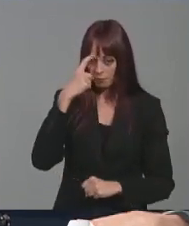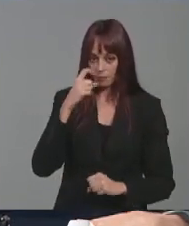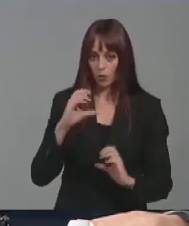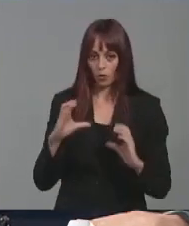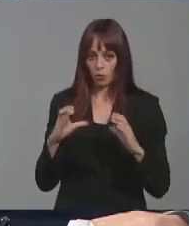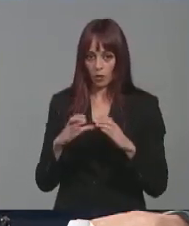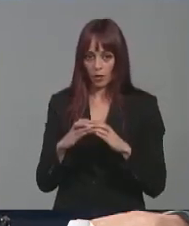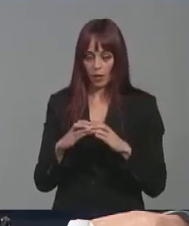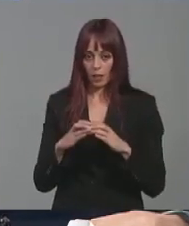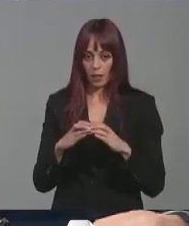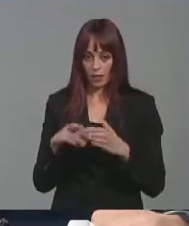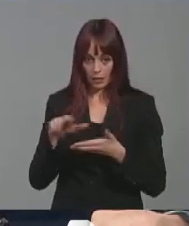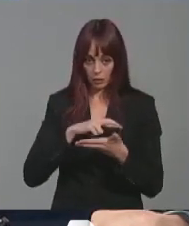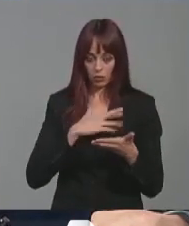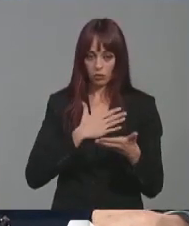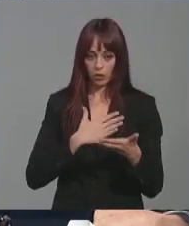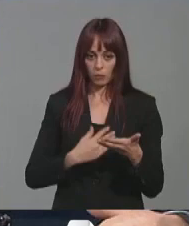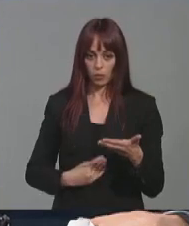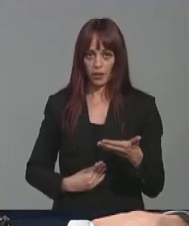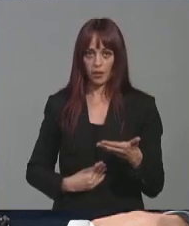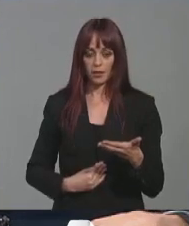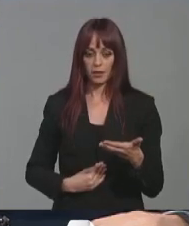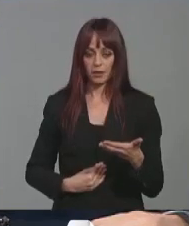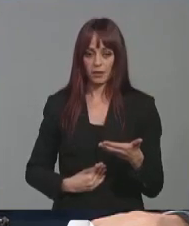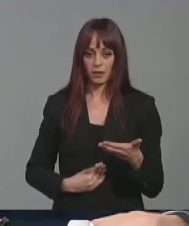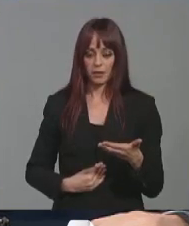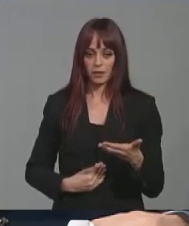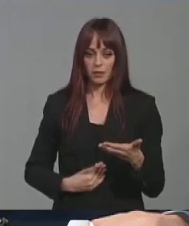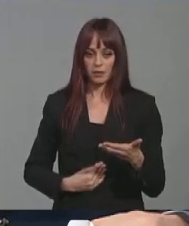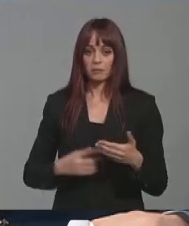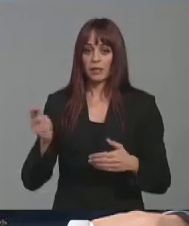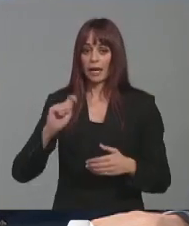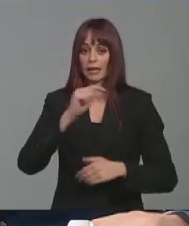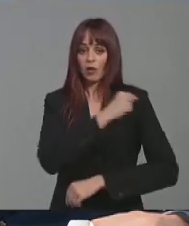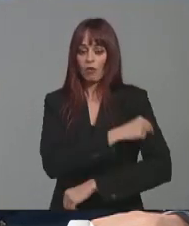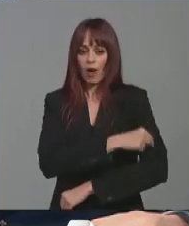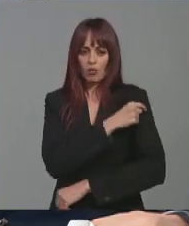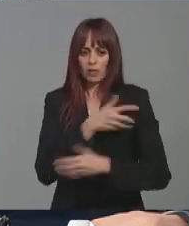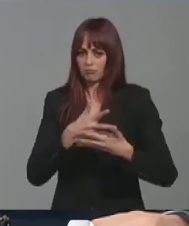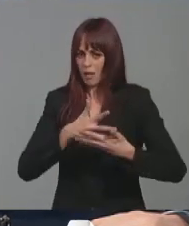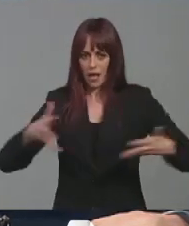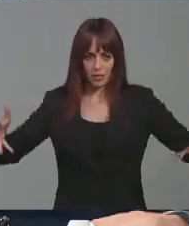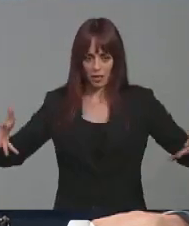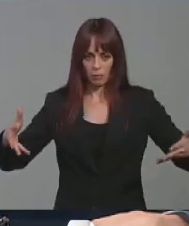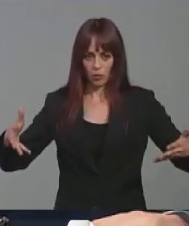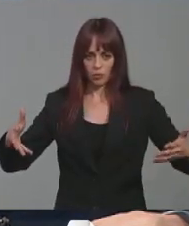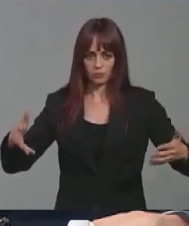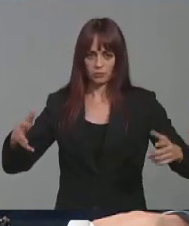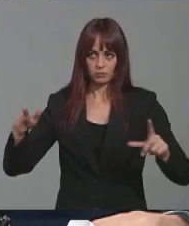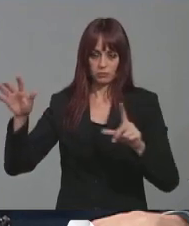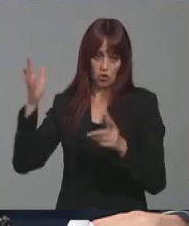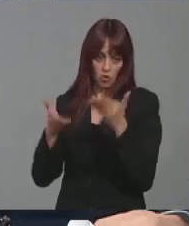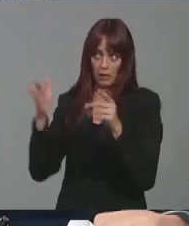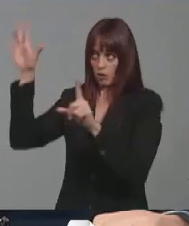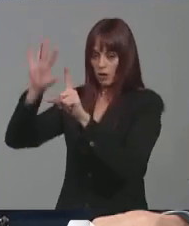de la región de Murcia es una de las que tiene el calendario vacunal más amplio a nivel nacional